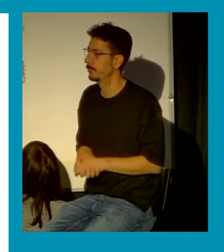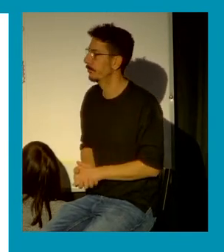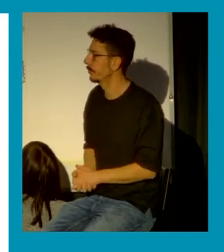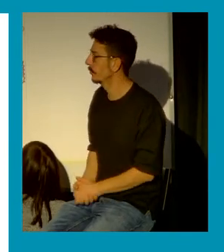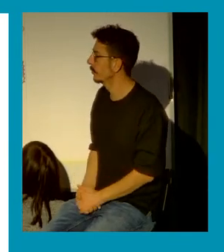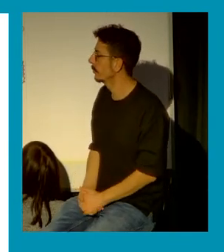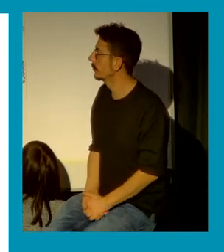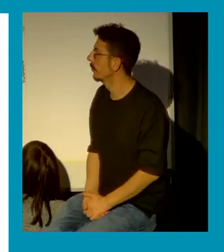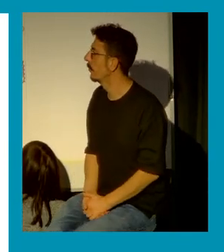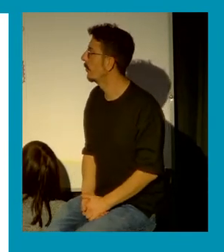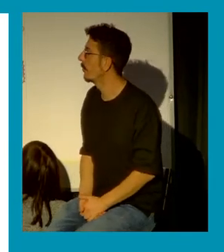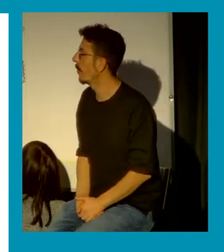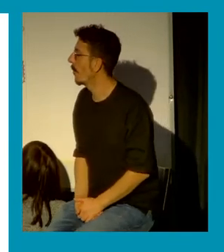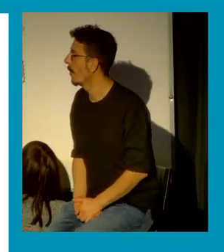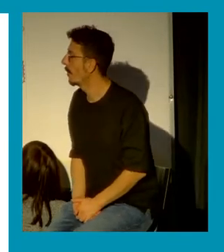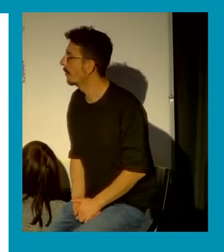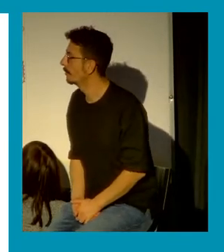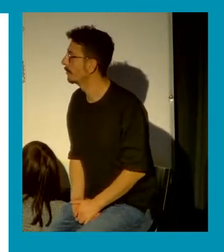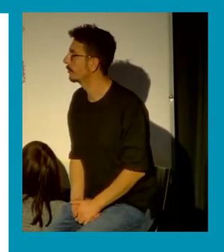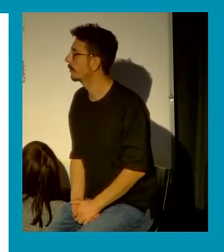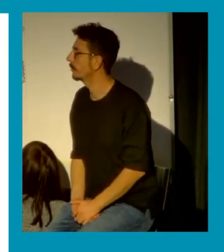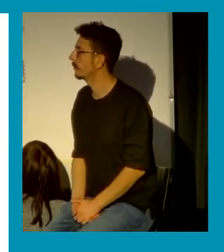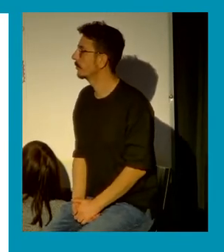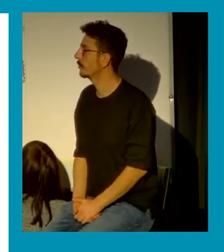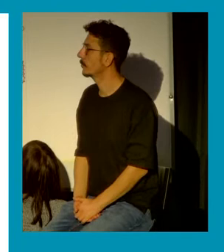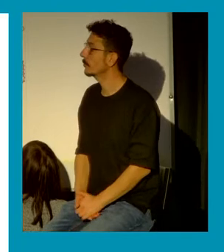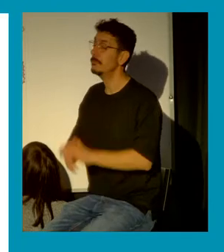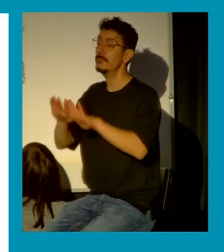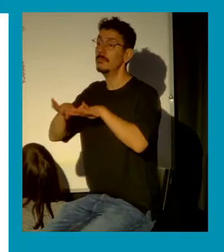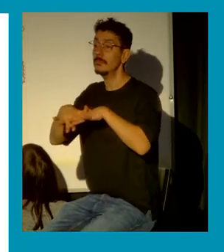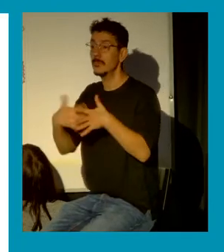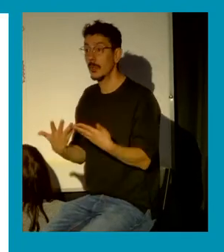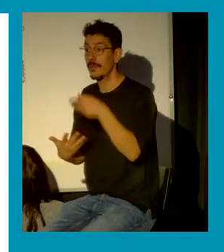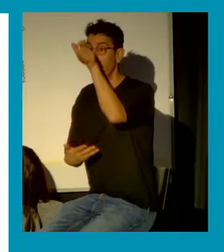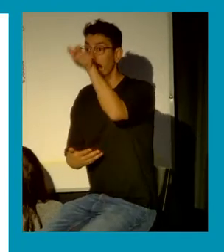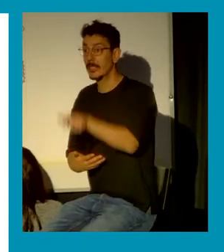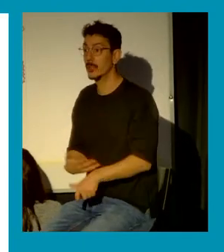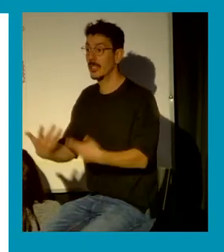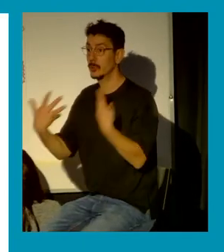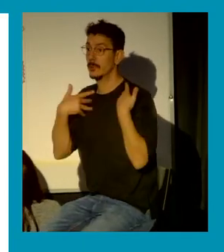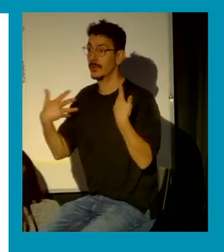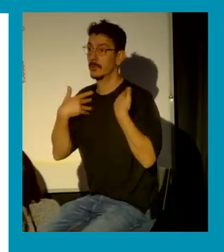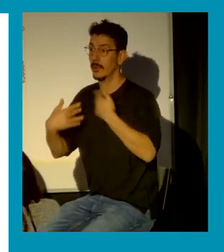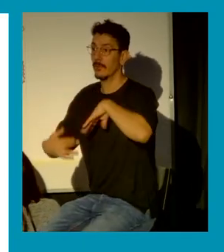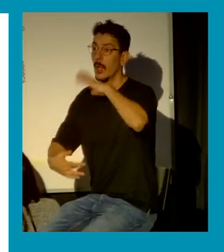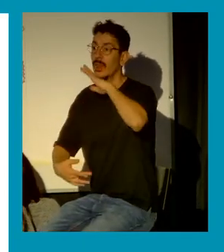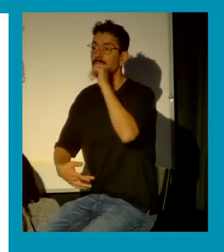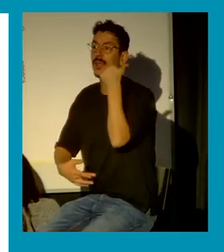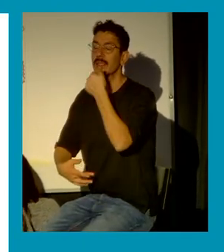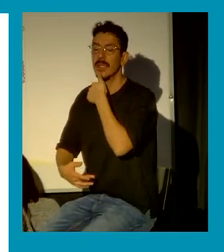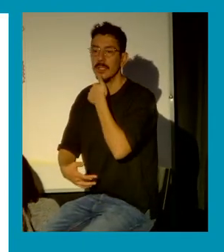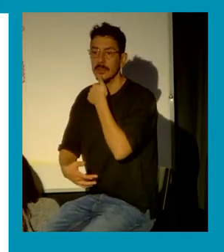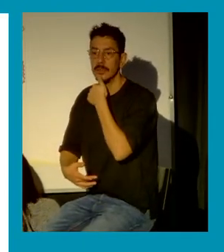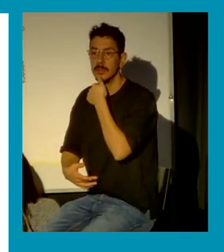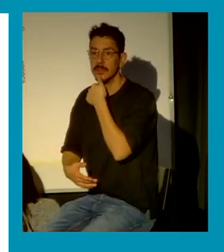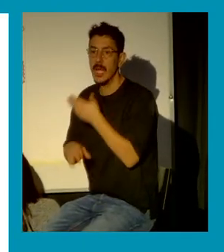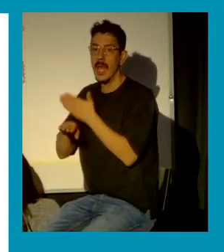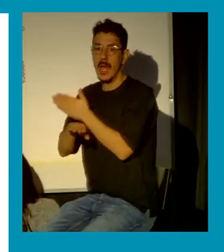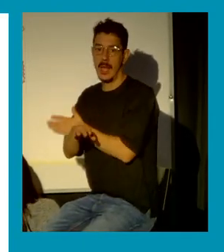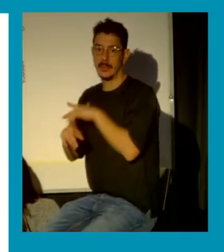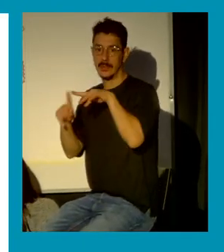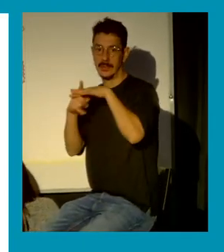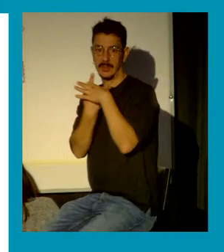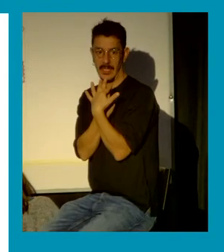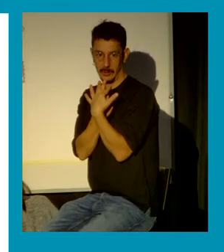después la pregunta de entonces ¿quién era la persona que ha sufrido la violencia? de esos casos que son los que vuelvo a decir los que